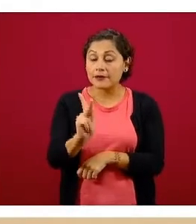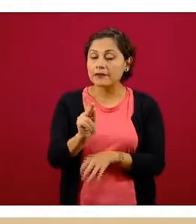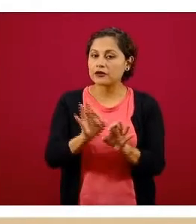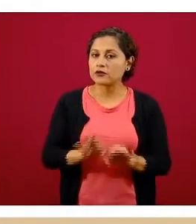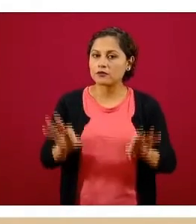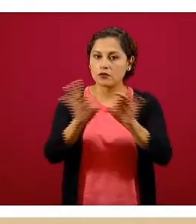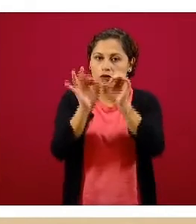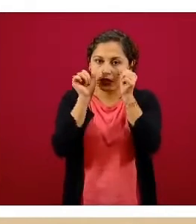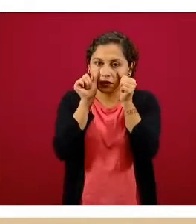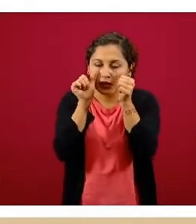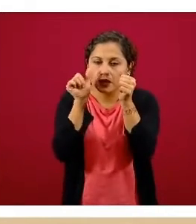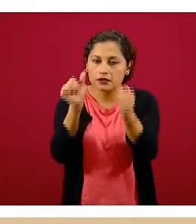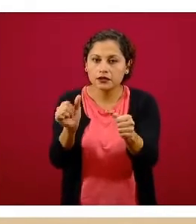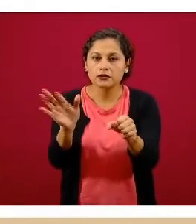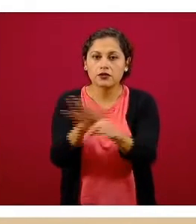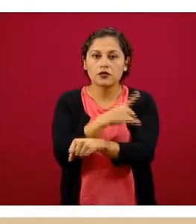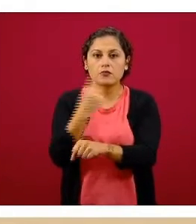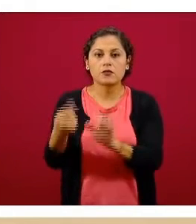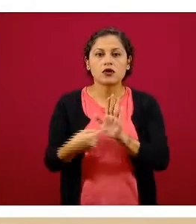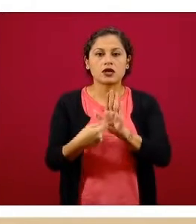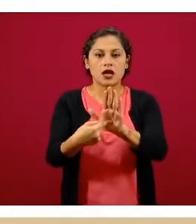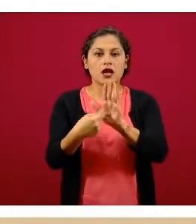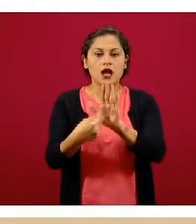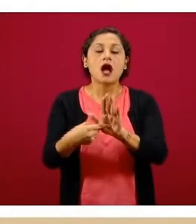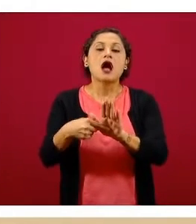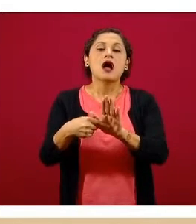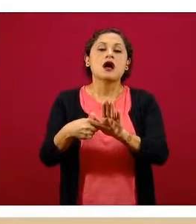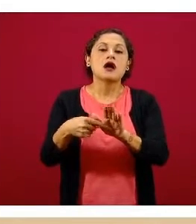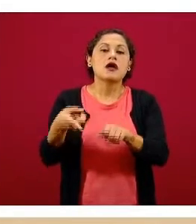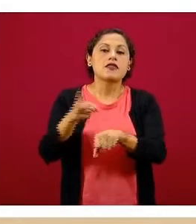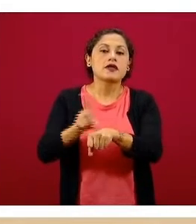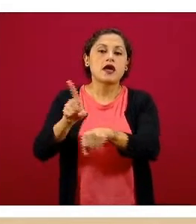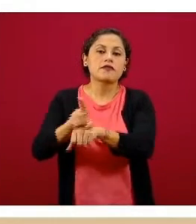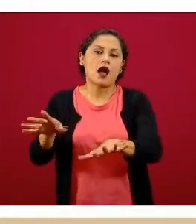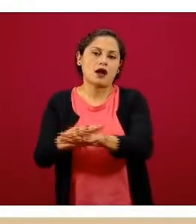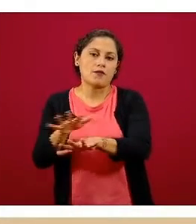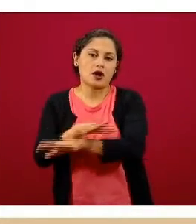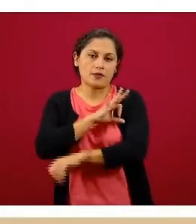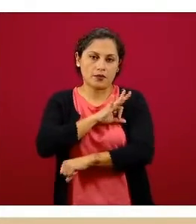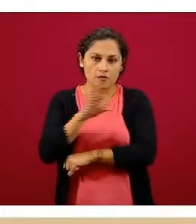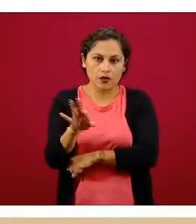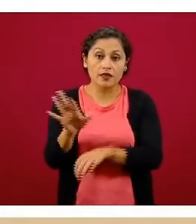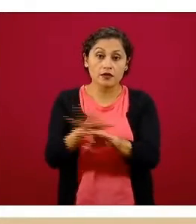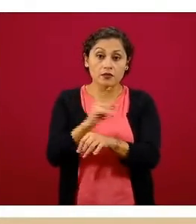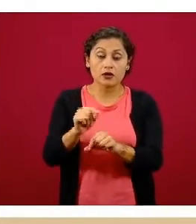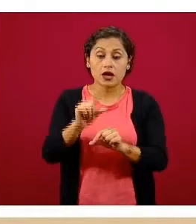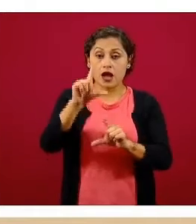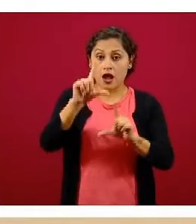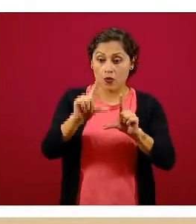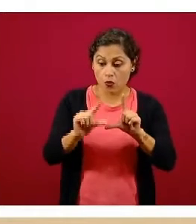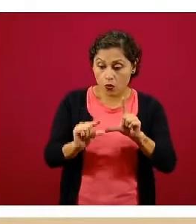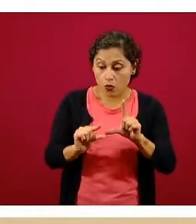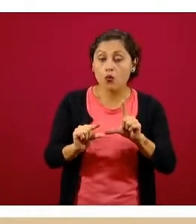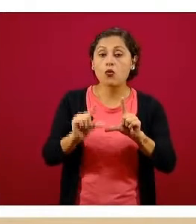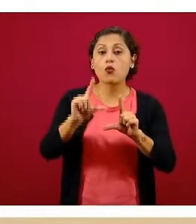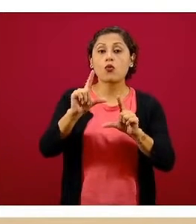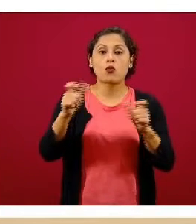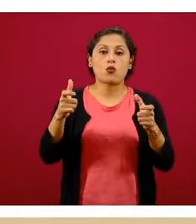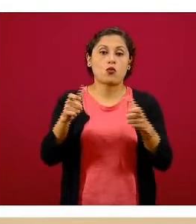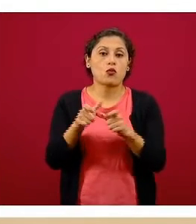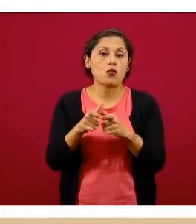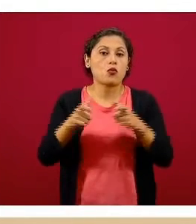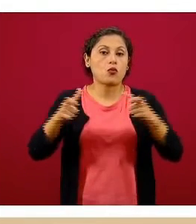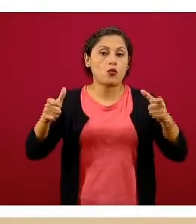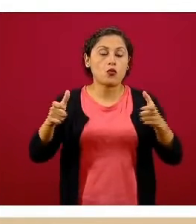tendencia o esa presentación cada día pudiera variar y en vez de empezar a bajar, pudiera otra vez volver a subir, lo cual pudiera representar también